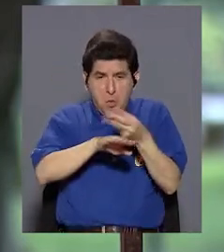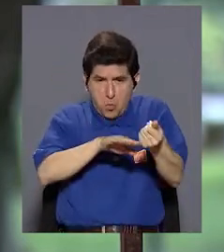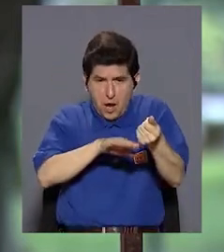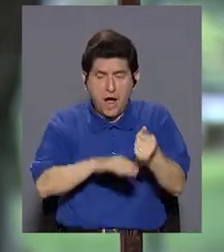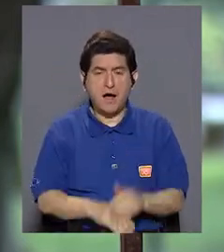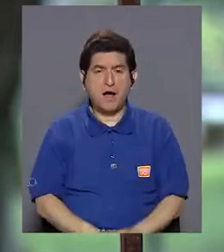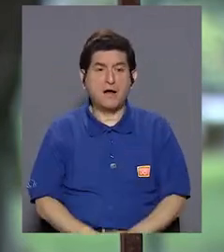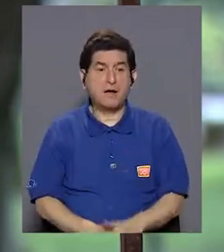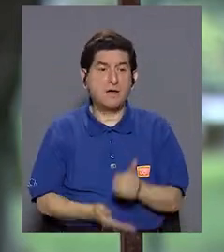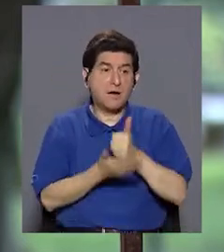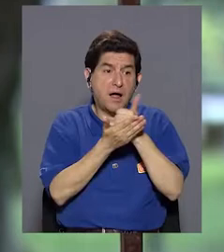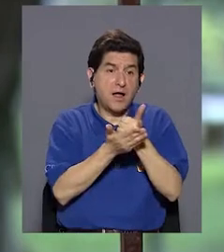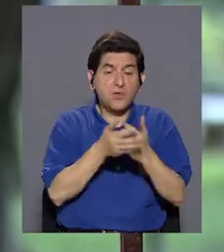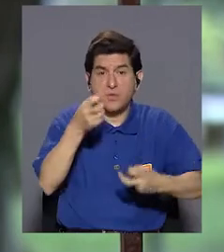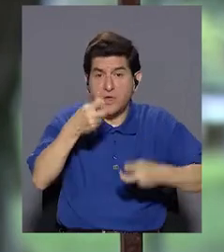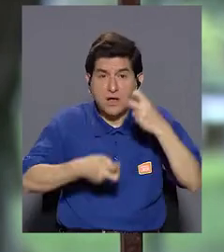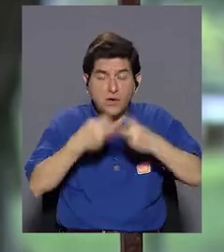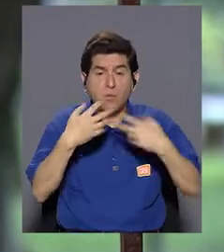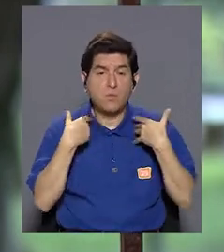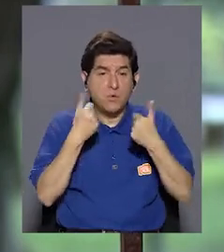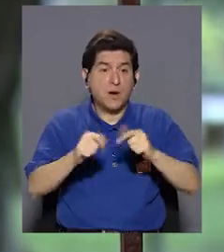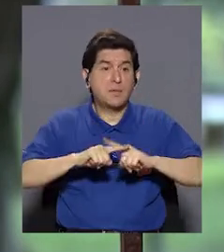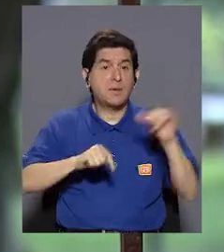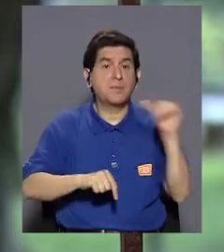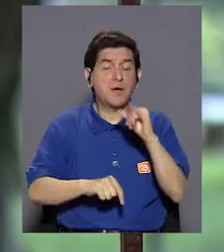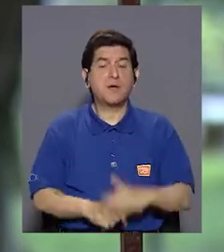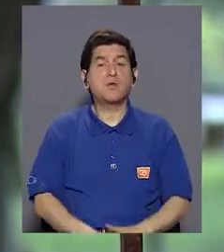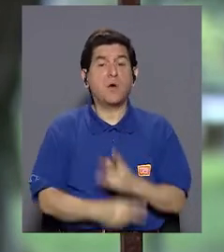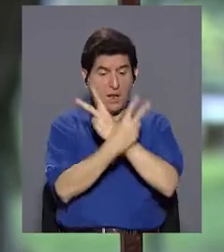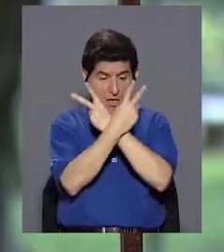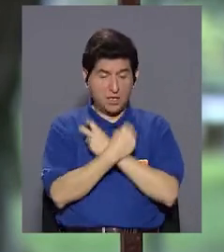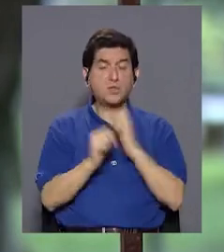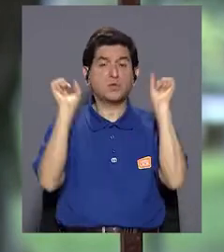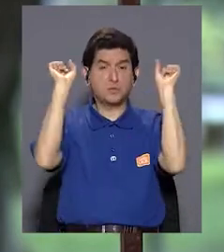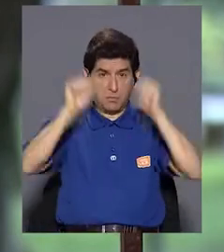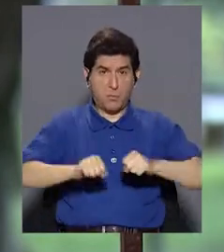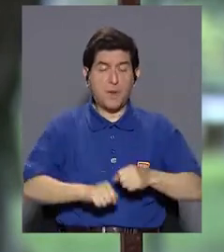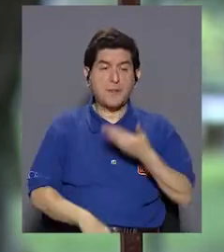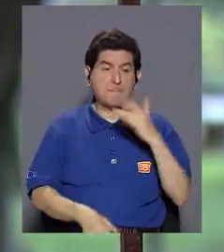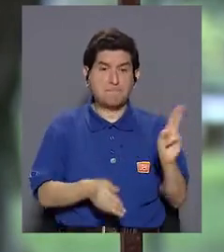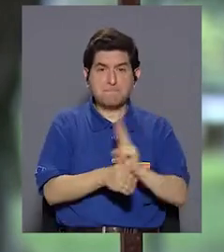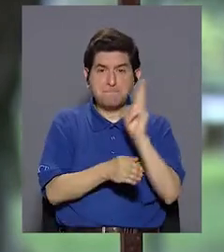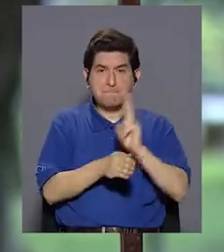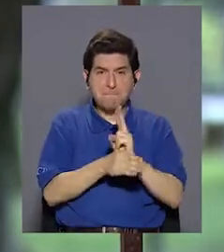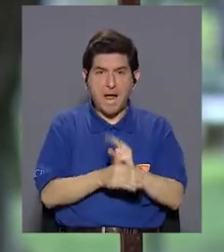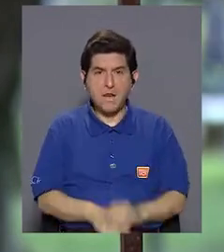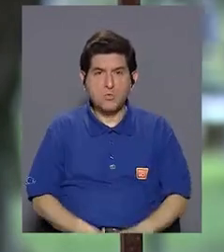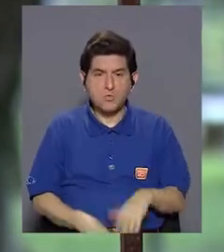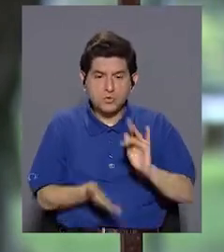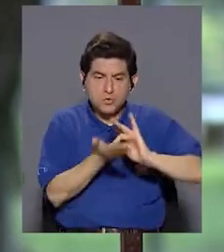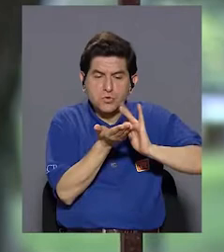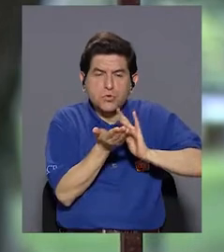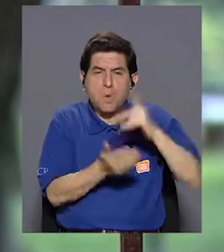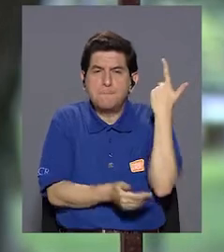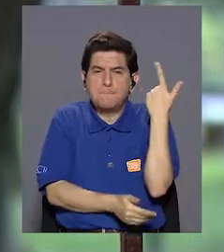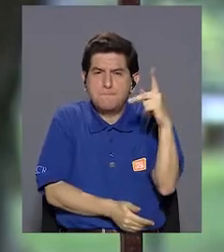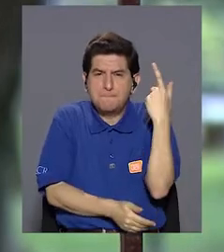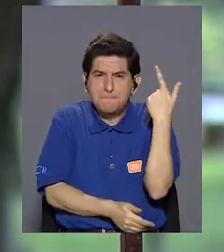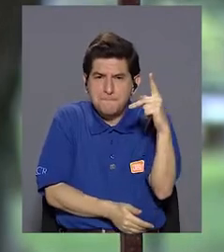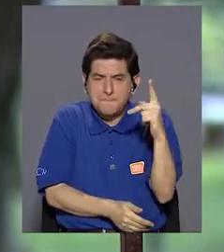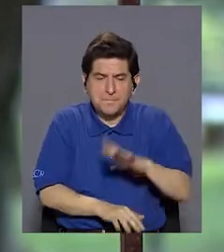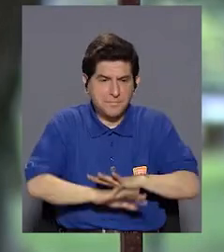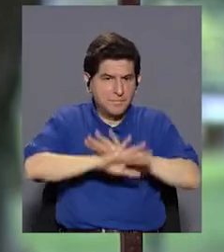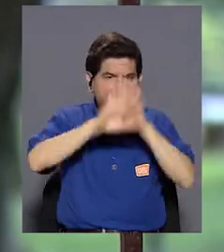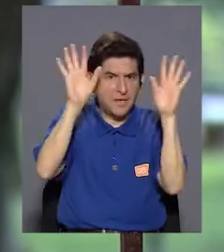pueden aliviarse una dolencia cuando tienen algún problema, pues también pueden intoxicar. O un mal uso de medicamentos genera un